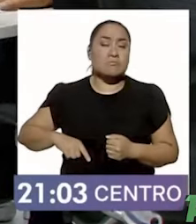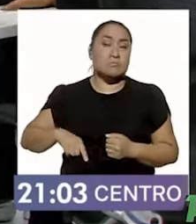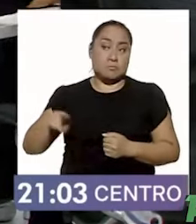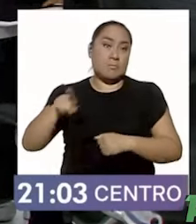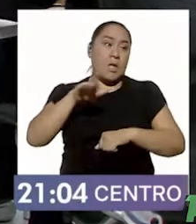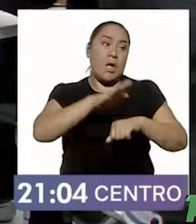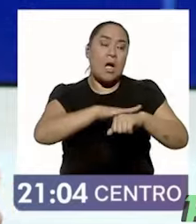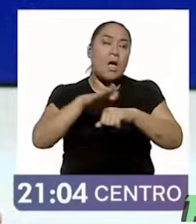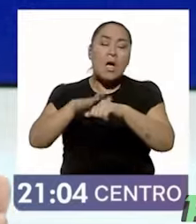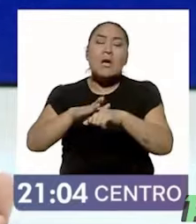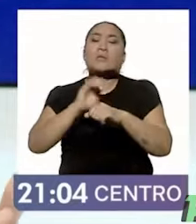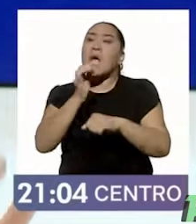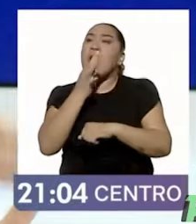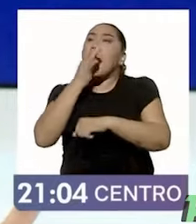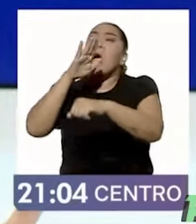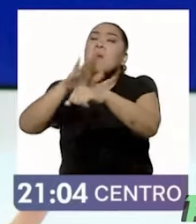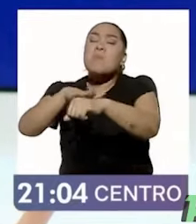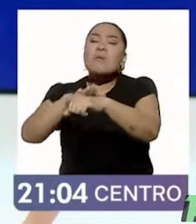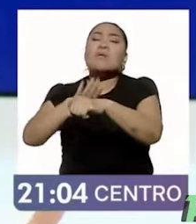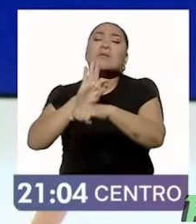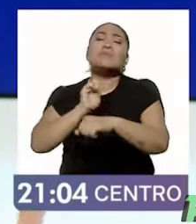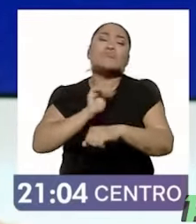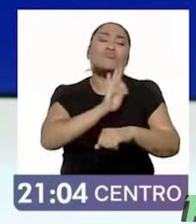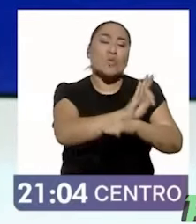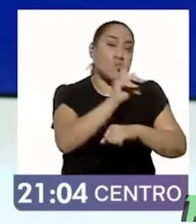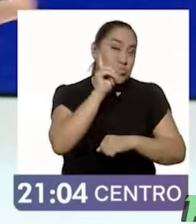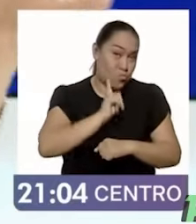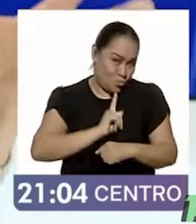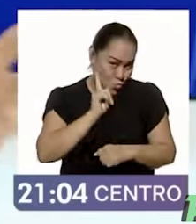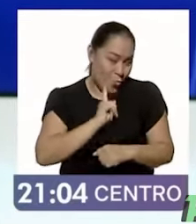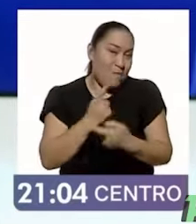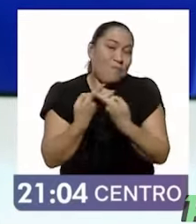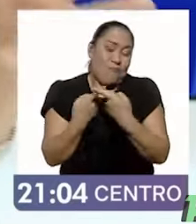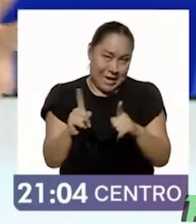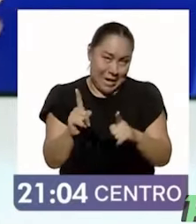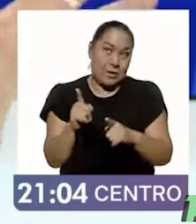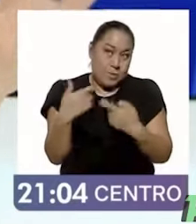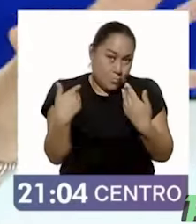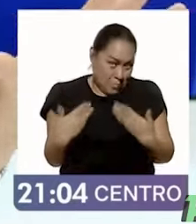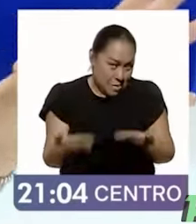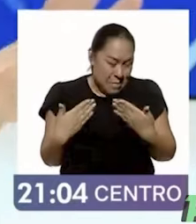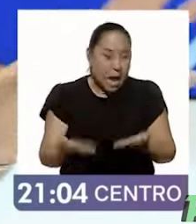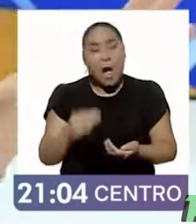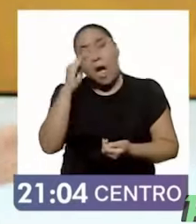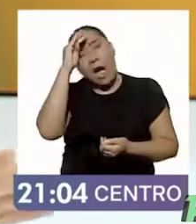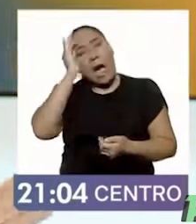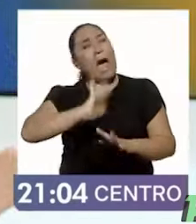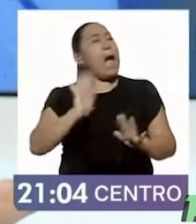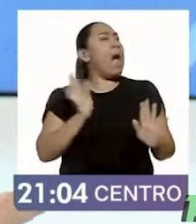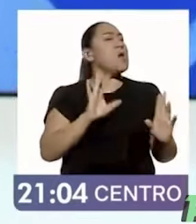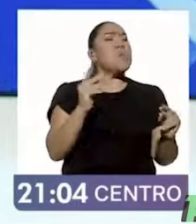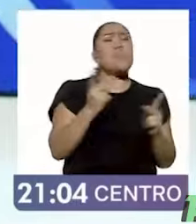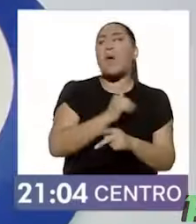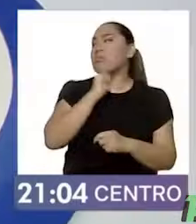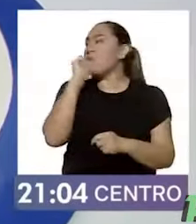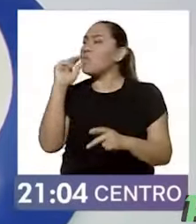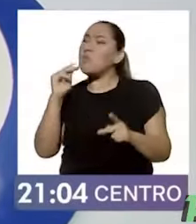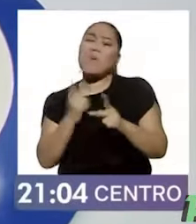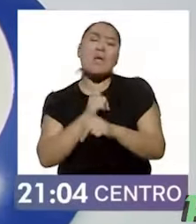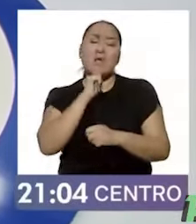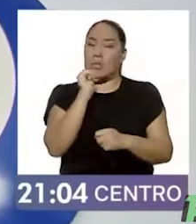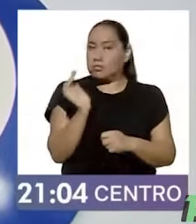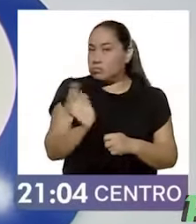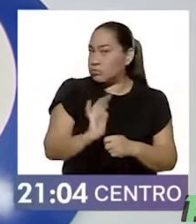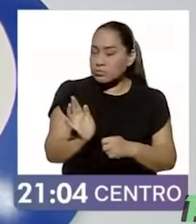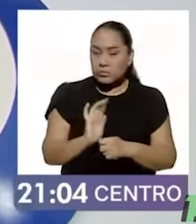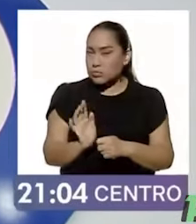alerta de género, cosa que contradecía el sentido este de que, bueno, aquí no pasa nada y aquí no hay dentro de su ciencia. Exacto,